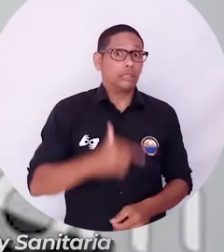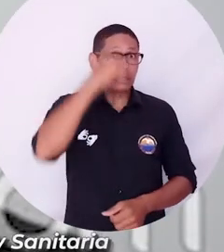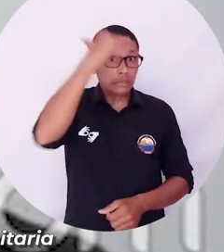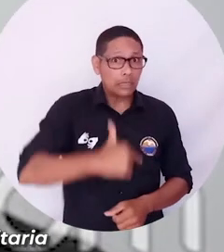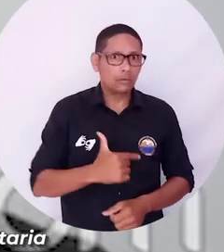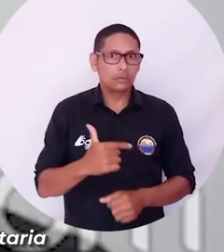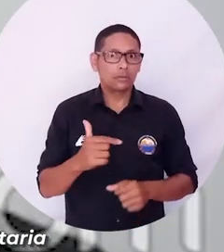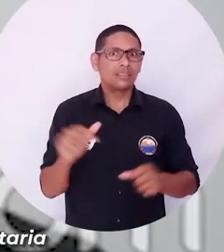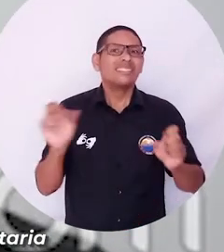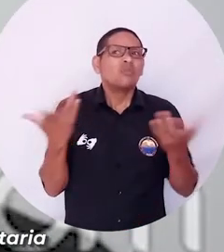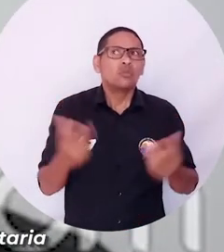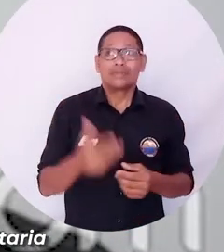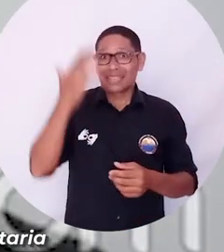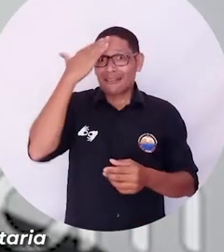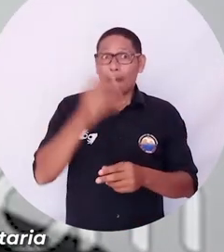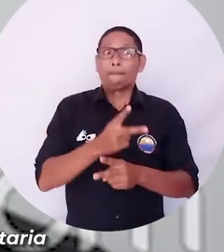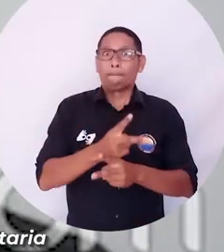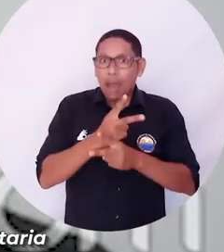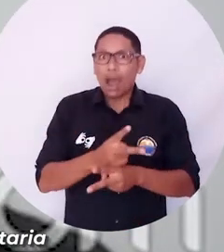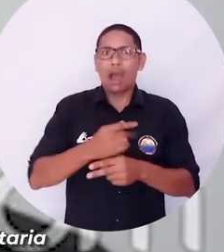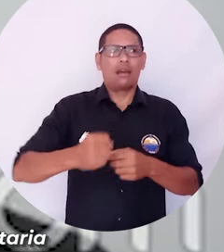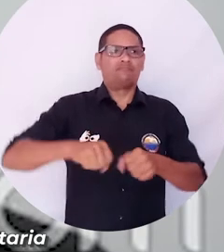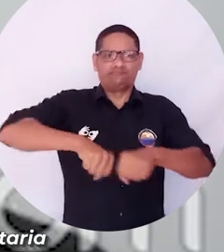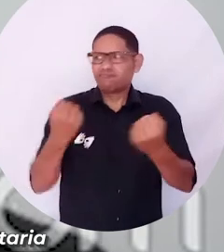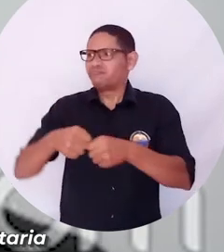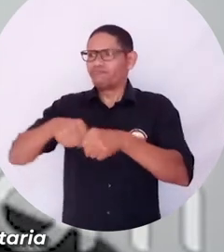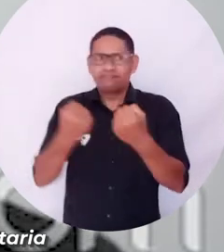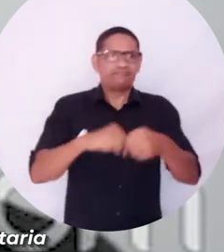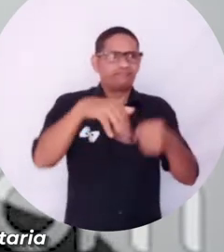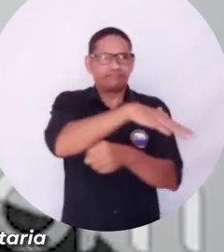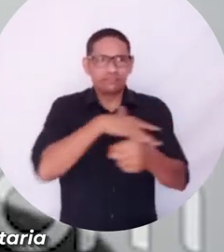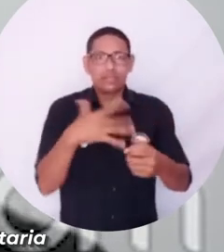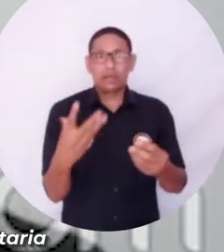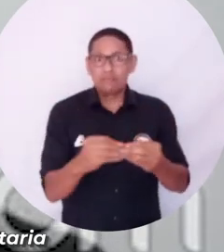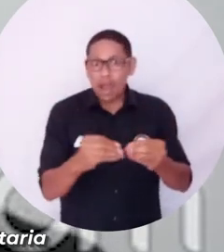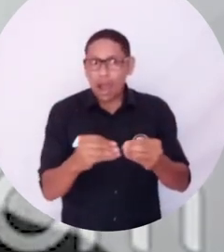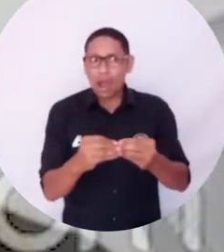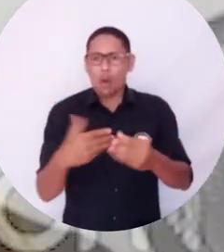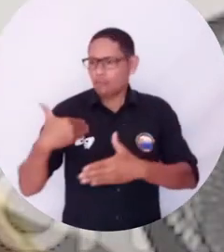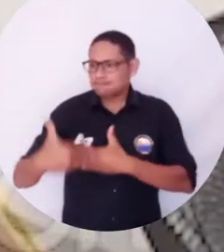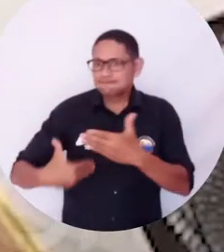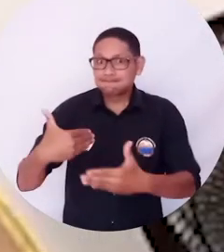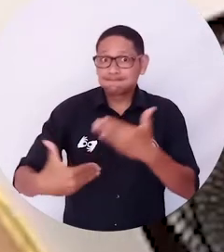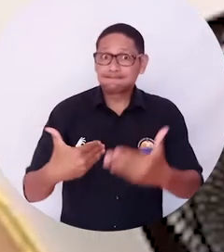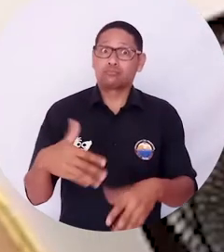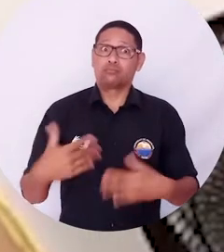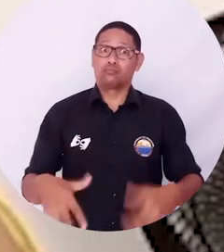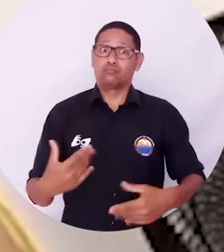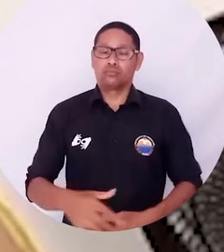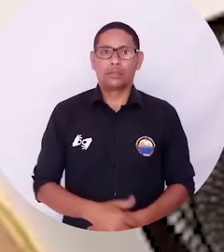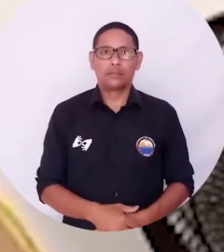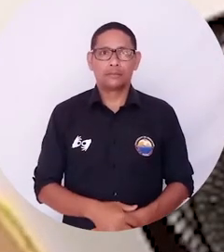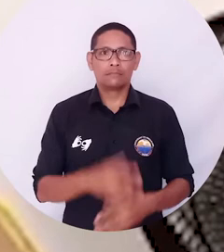solamente por el tema de los riesgos que pueden existir en esta práctica, sino también la operación, la puesta en mar. Entonces, en